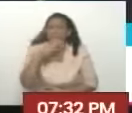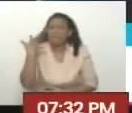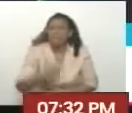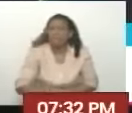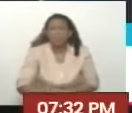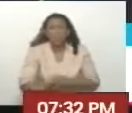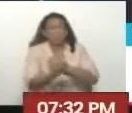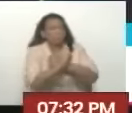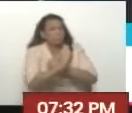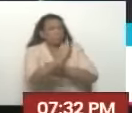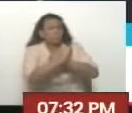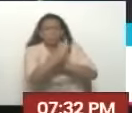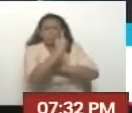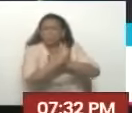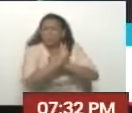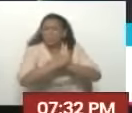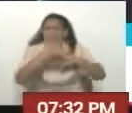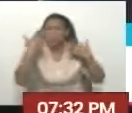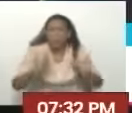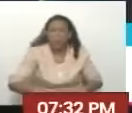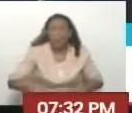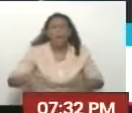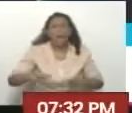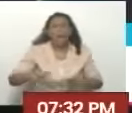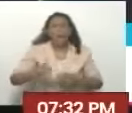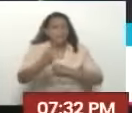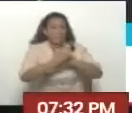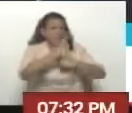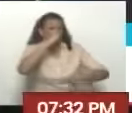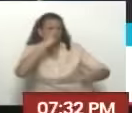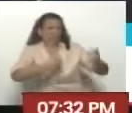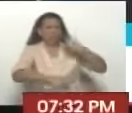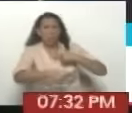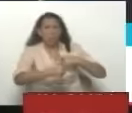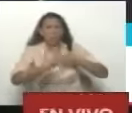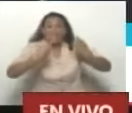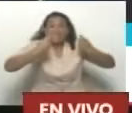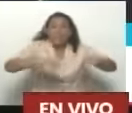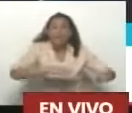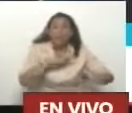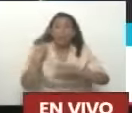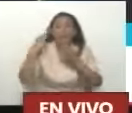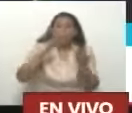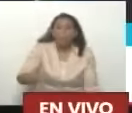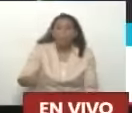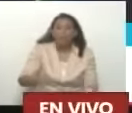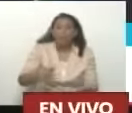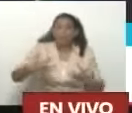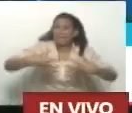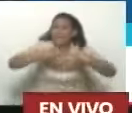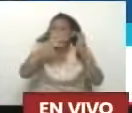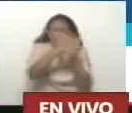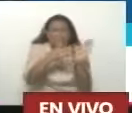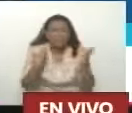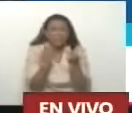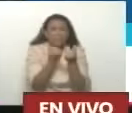Tempestades Humaredas Amenazas Intentos de mandicidio Guerra económica